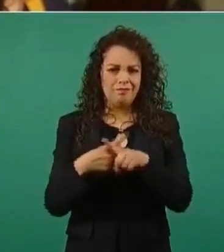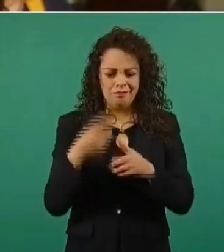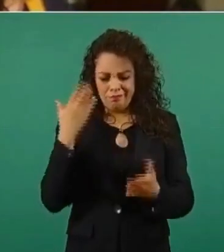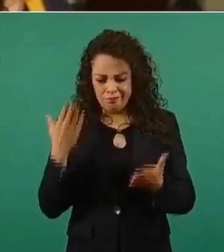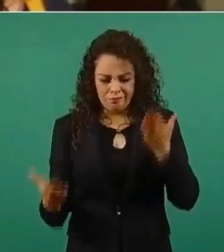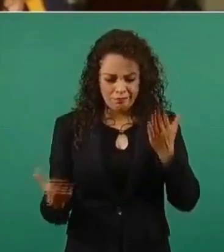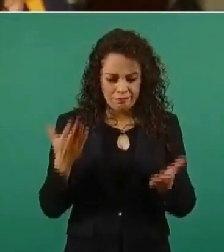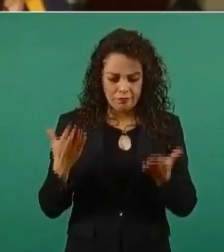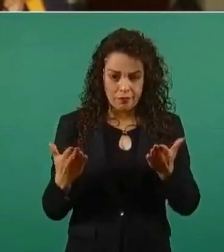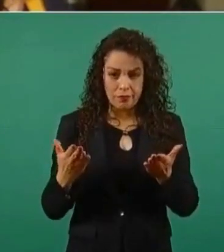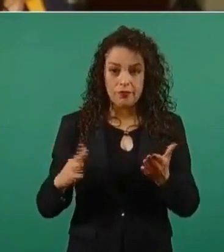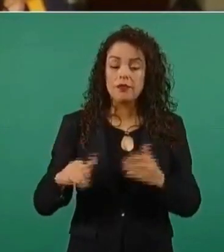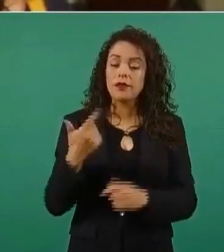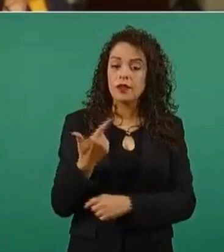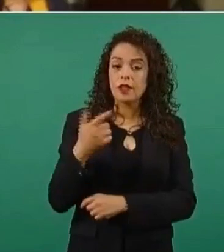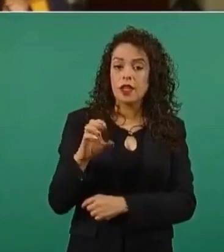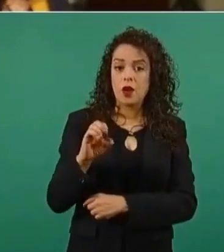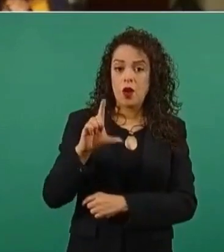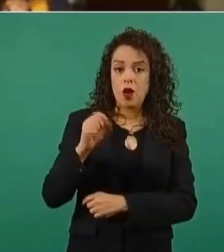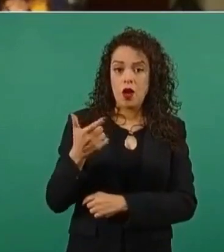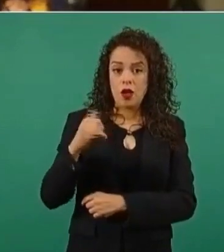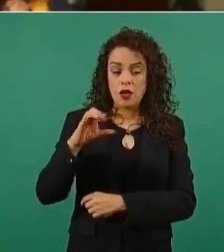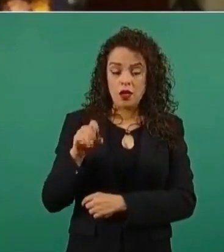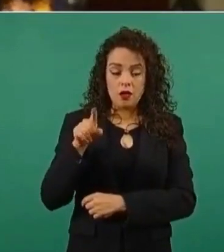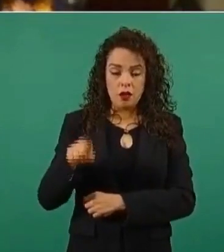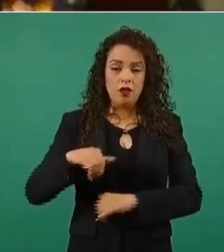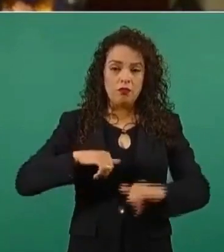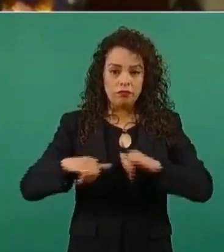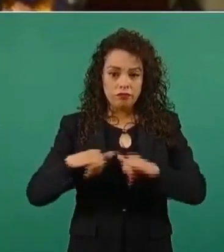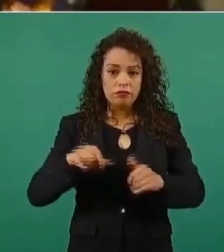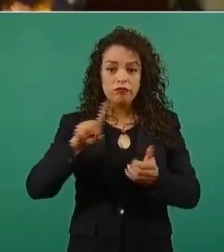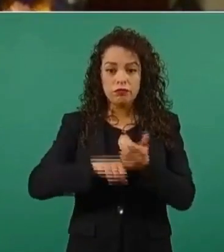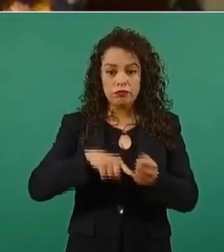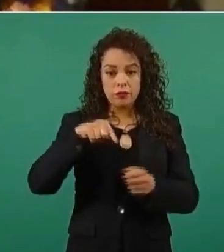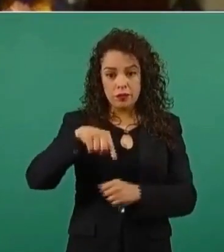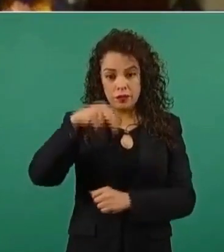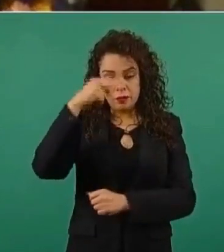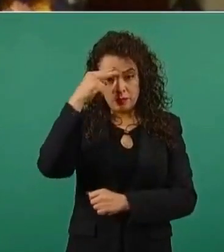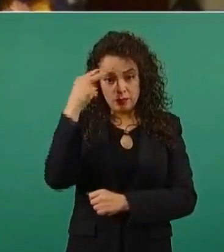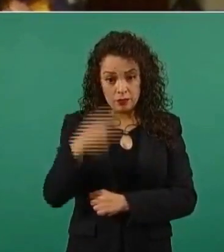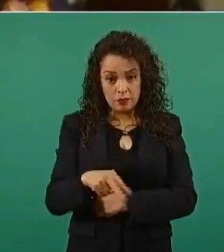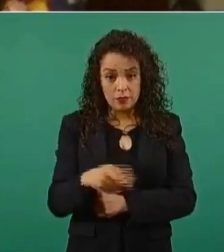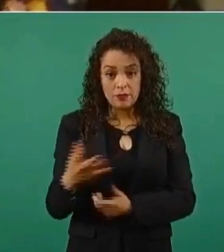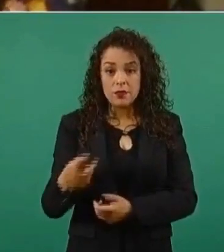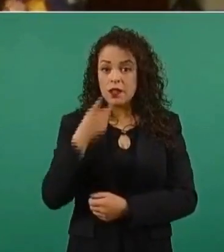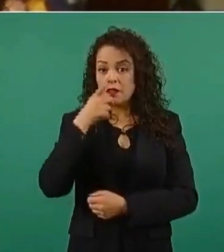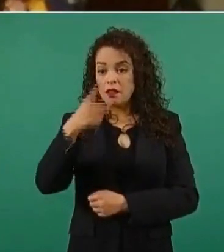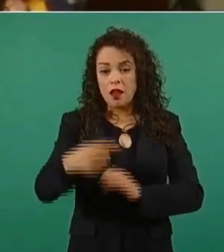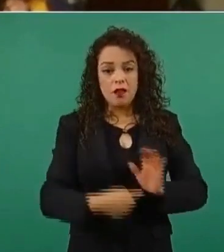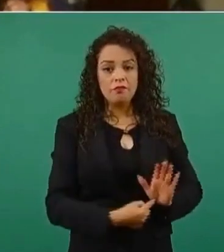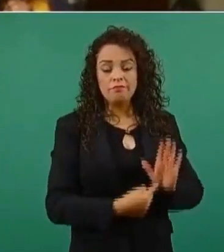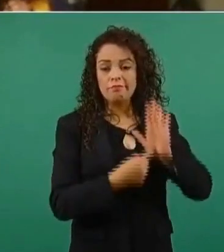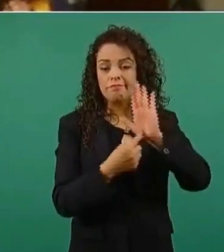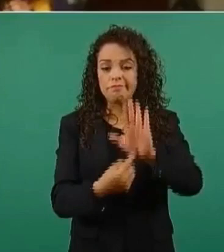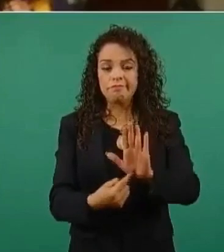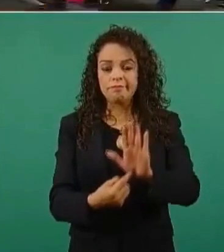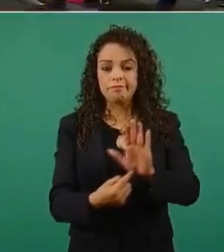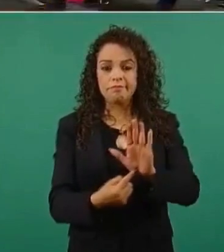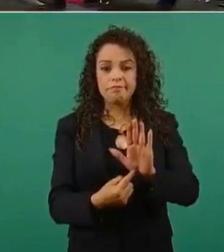Geológico Mexicano, encabezado por Flor de María Harp, pues presenta una cifra de